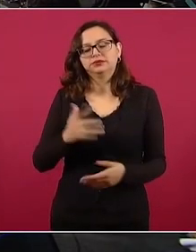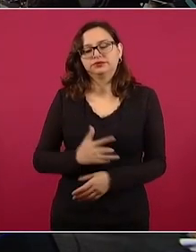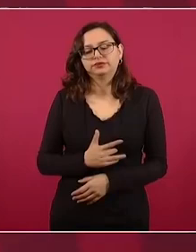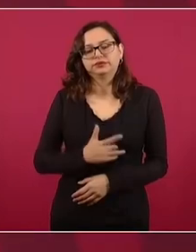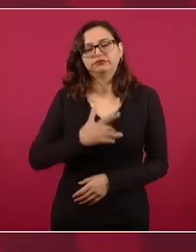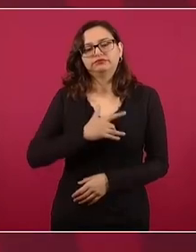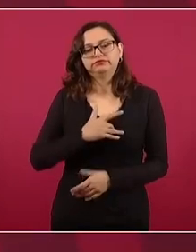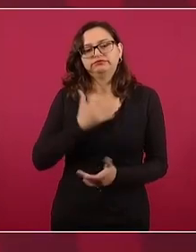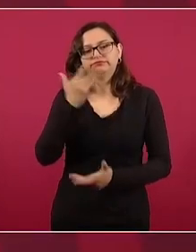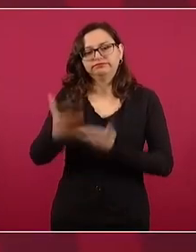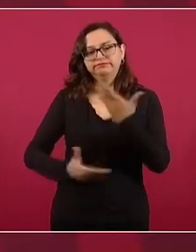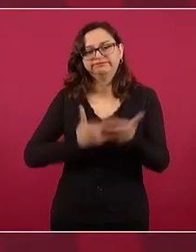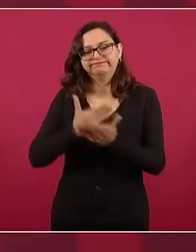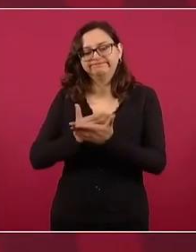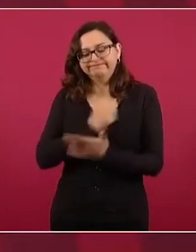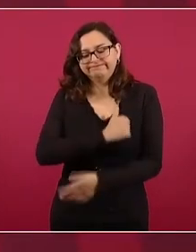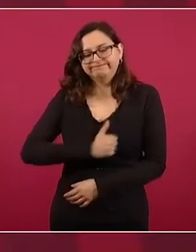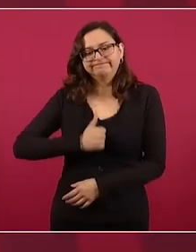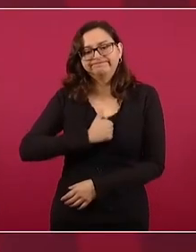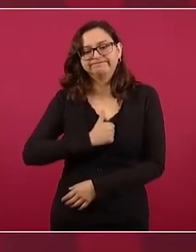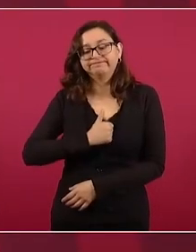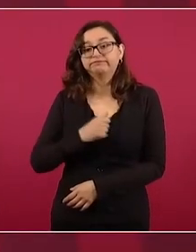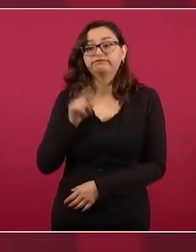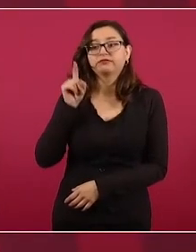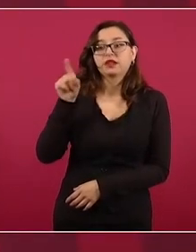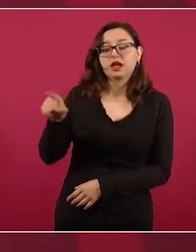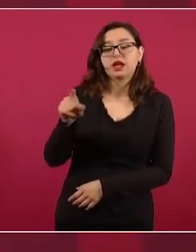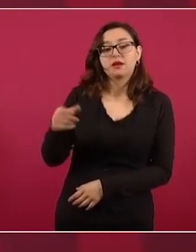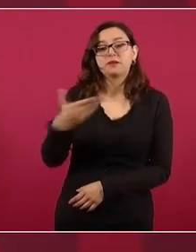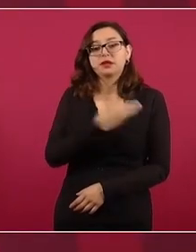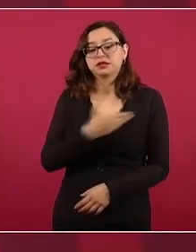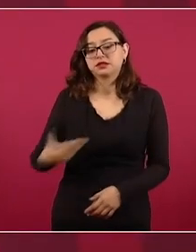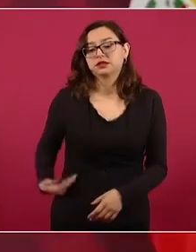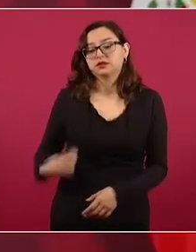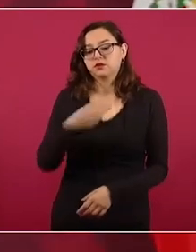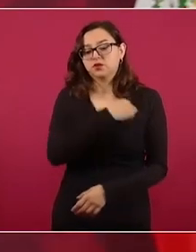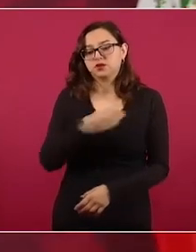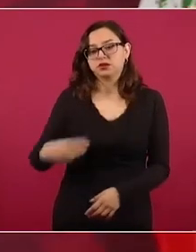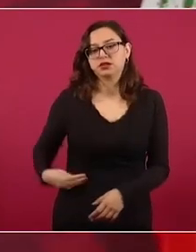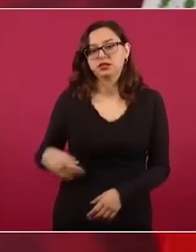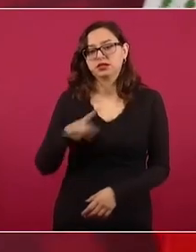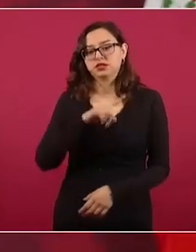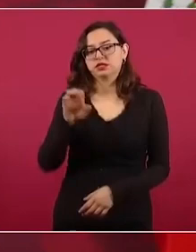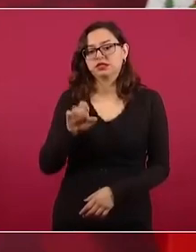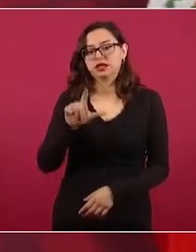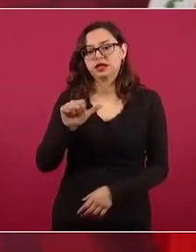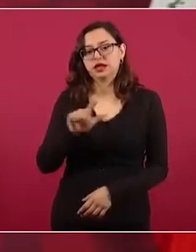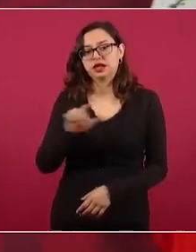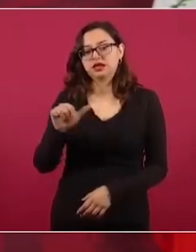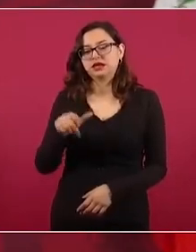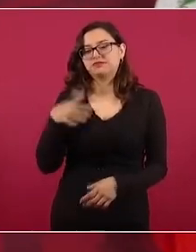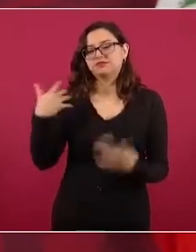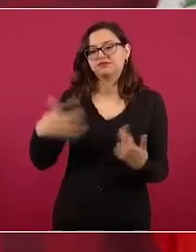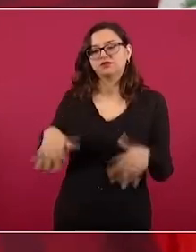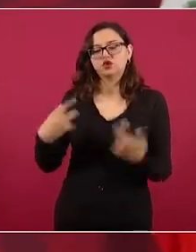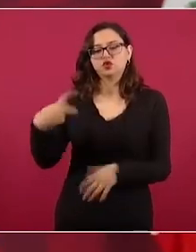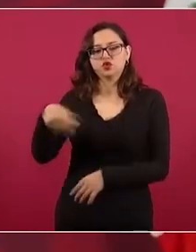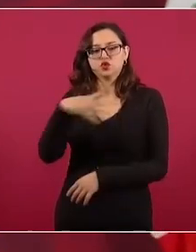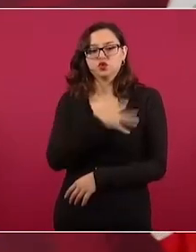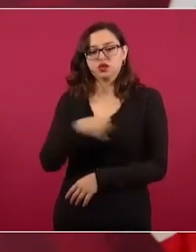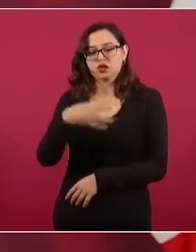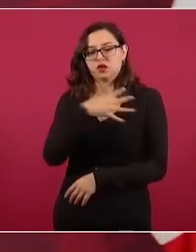presidente municipal de Zelaya por el asesinato de su hijo el día